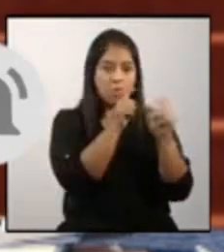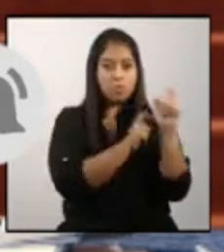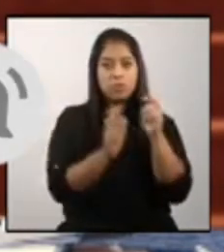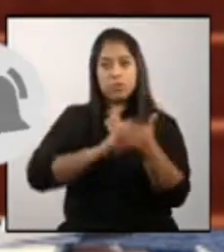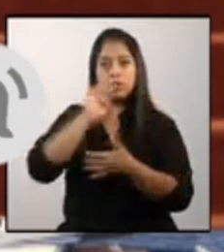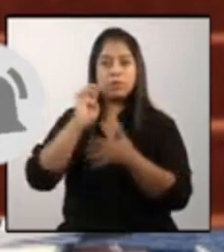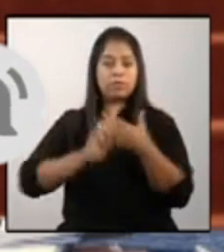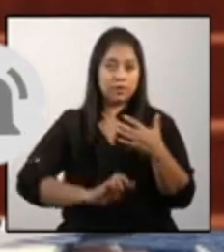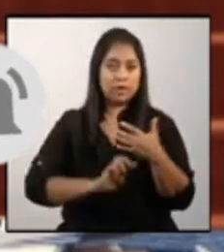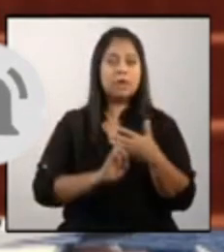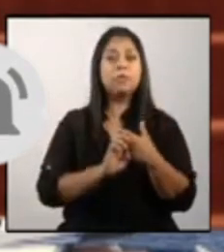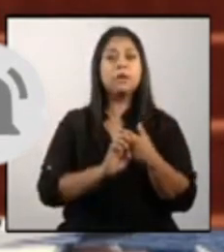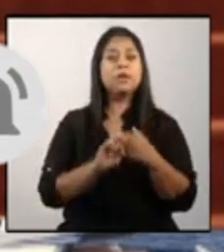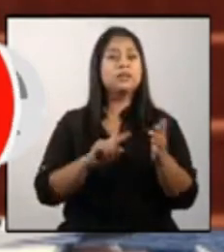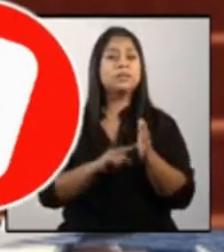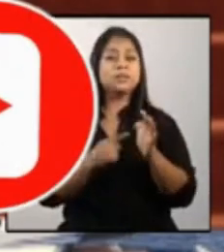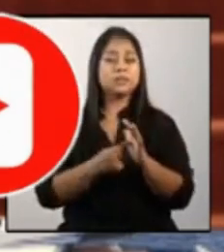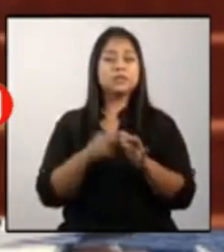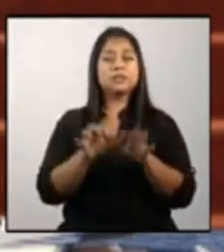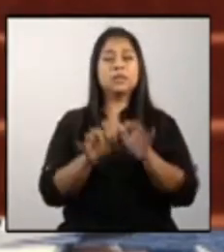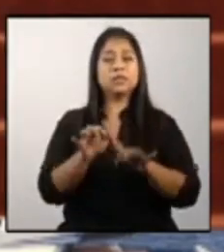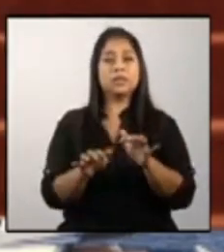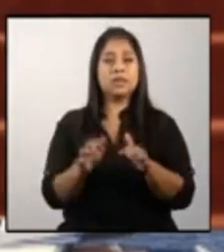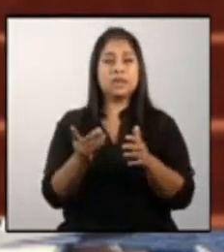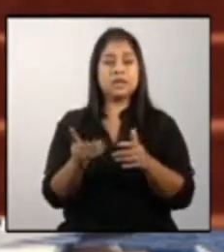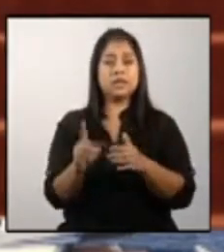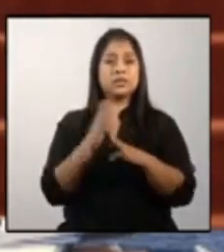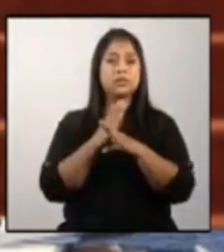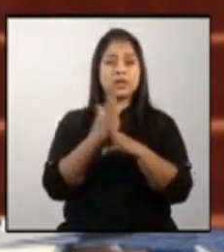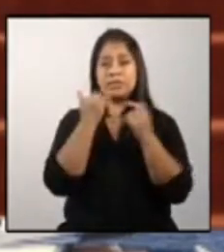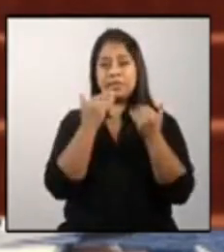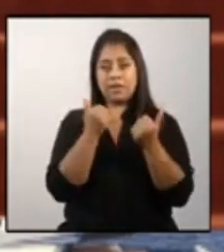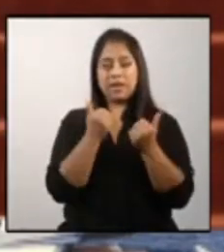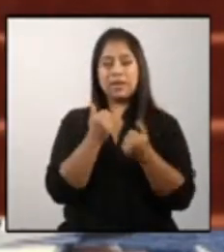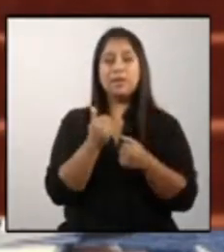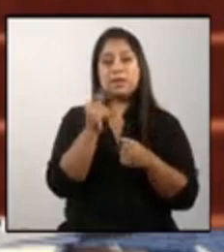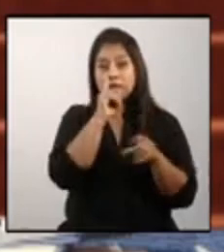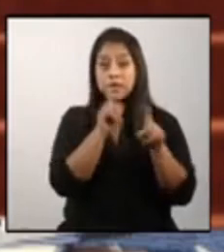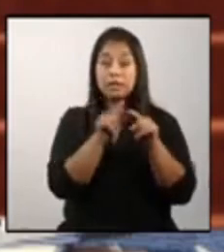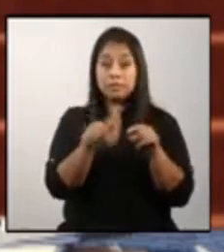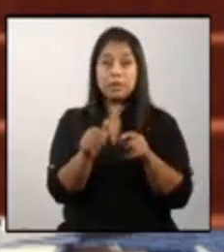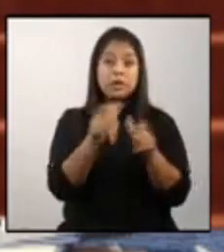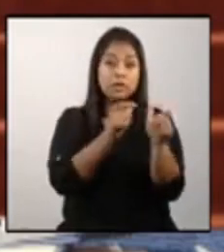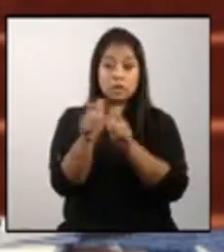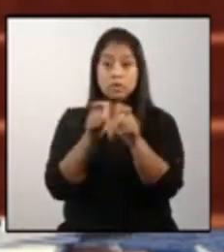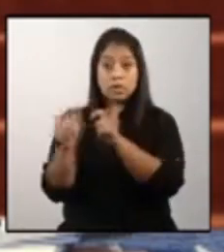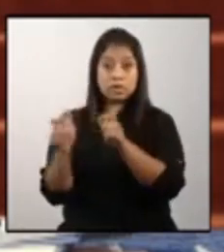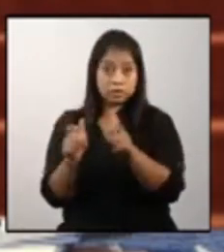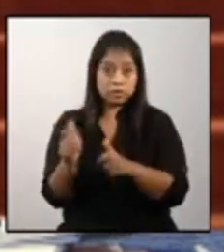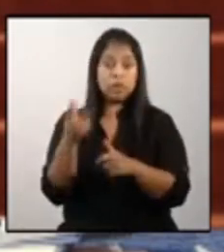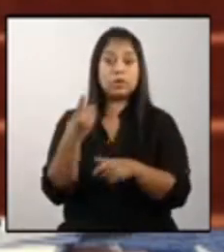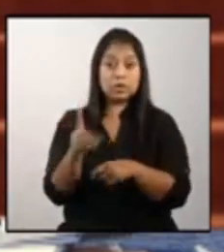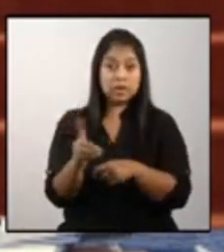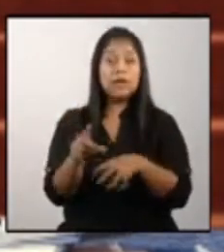programa que es la secretaría de la CESAM y la coordinación de las